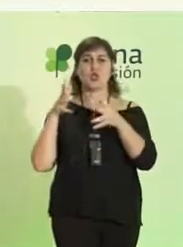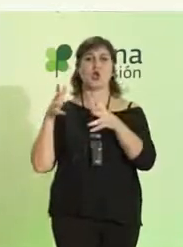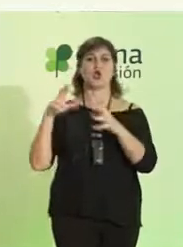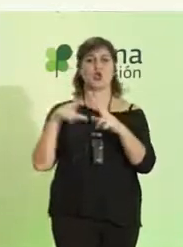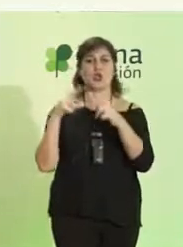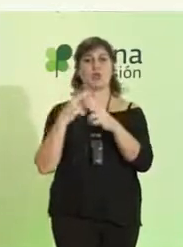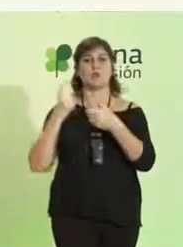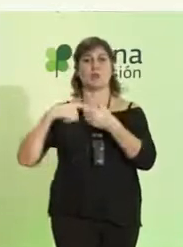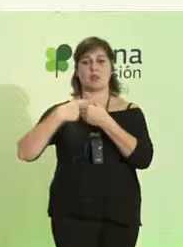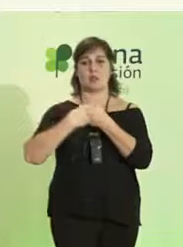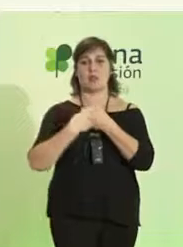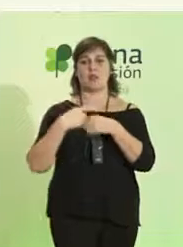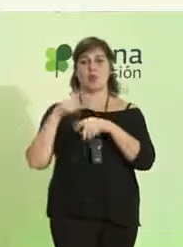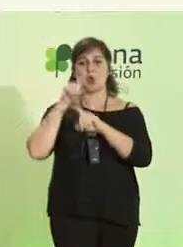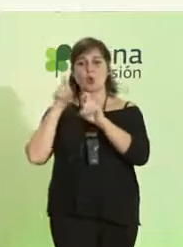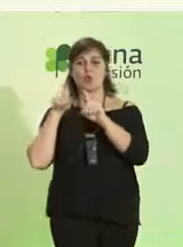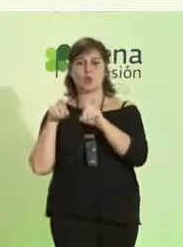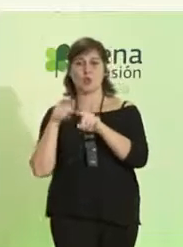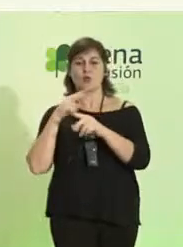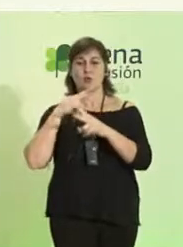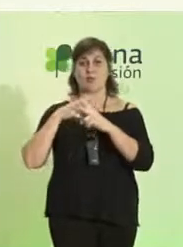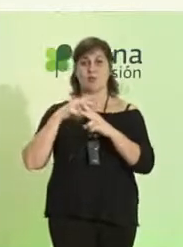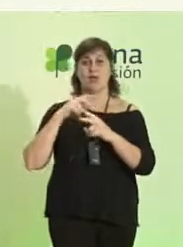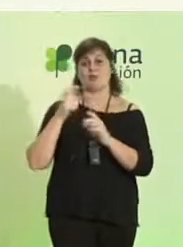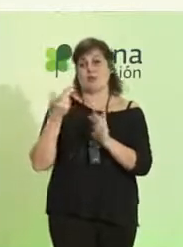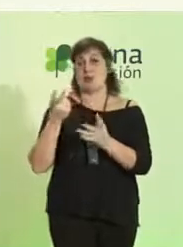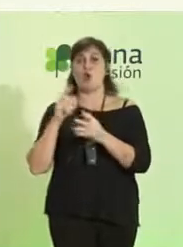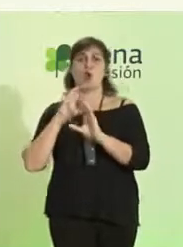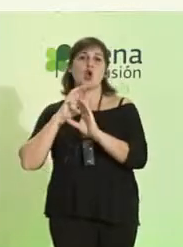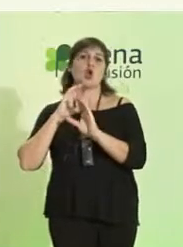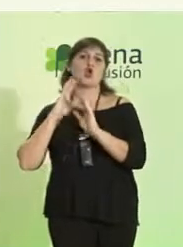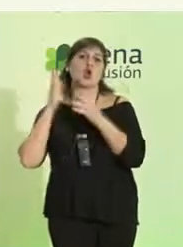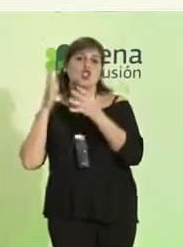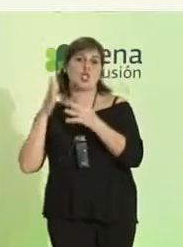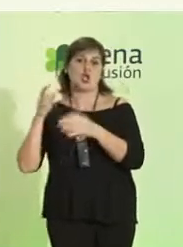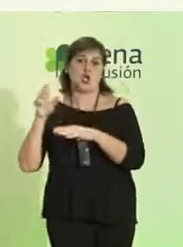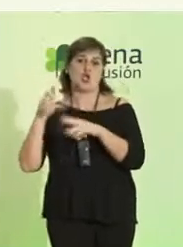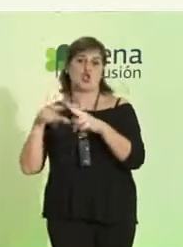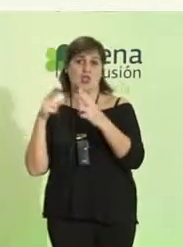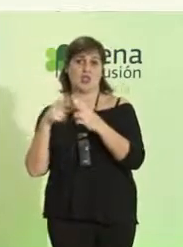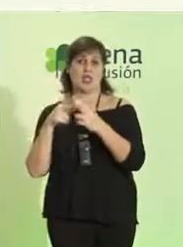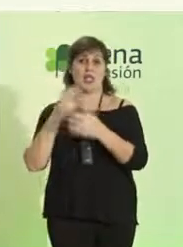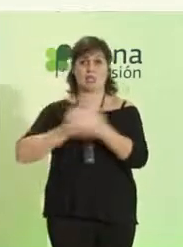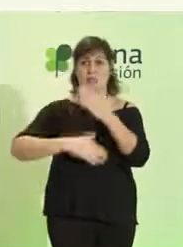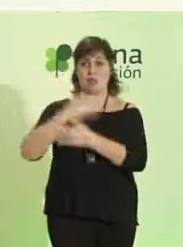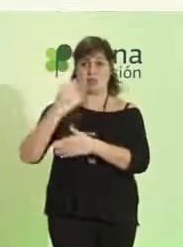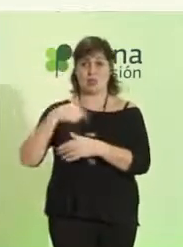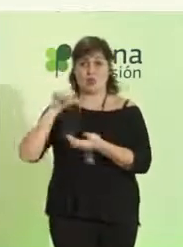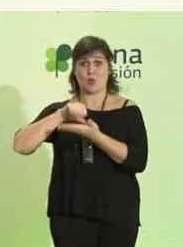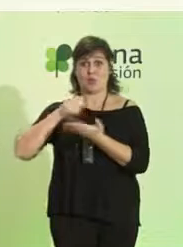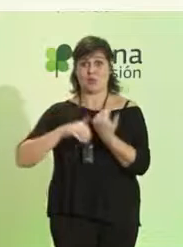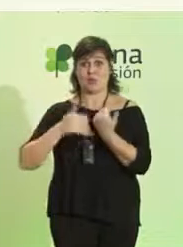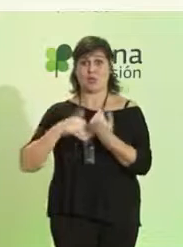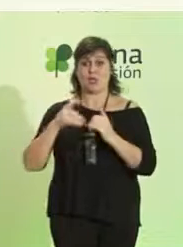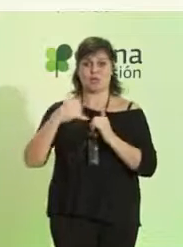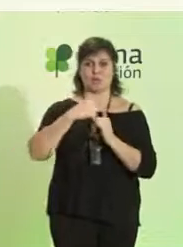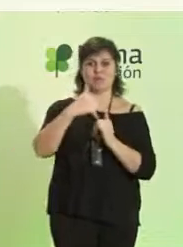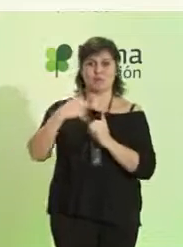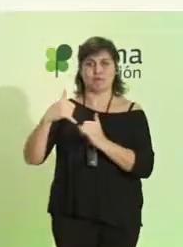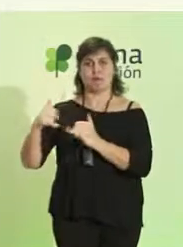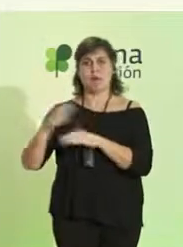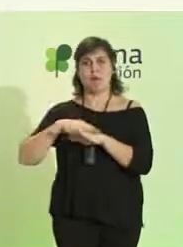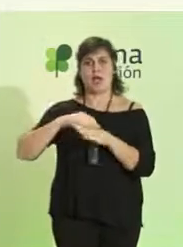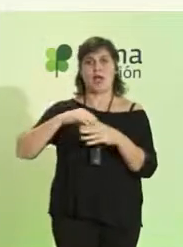de Participación Consultivo, que le llamamos el Consejo Social de la Discapacidad de la Ciudad de Sevilla, con las diferentes líneas que pueden tener en